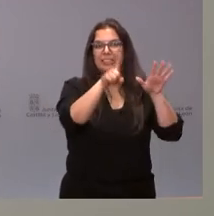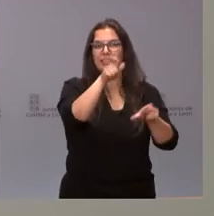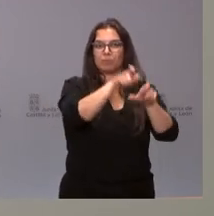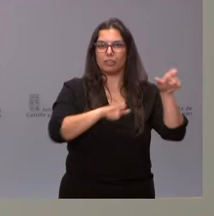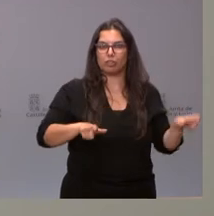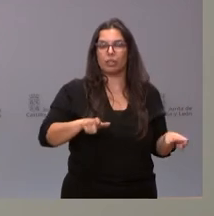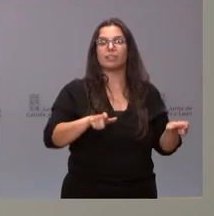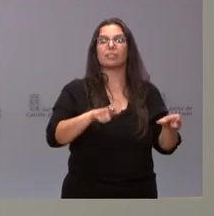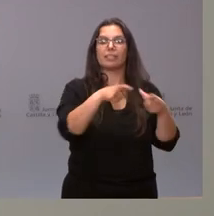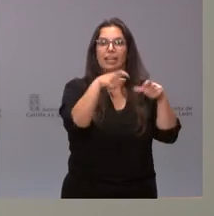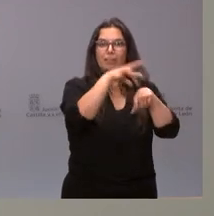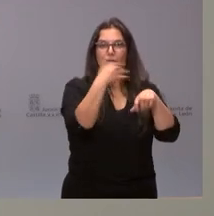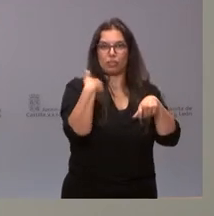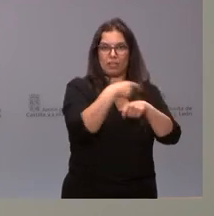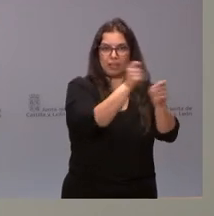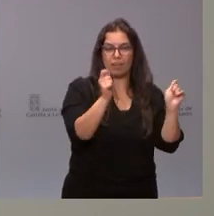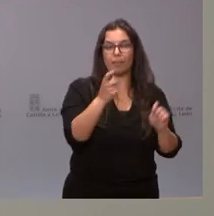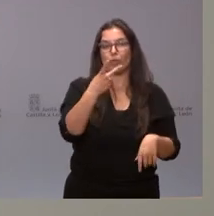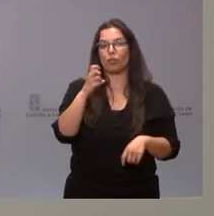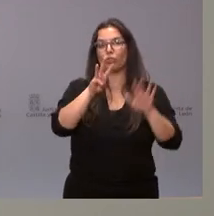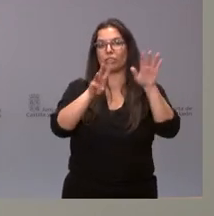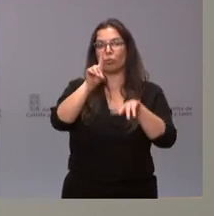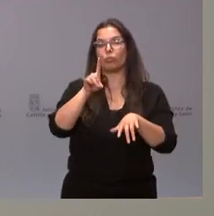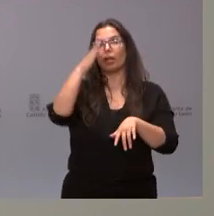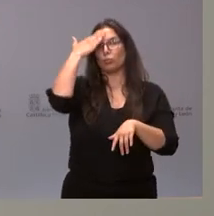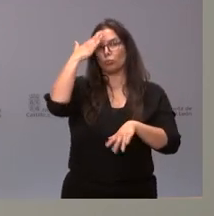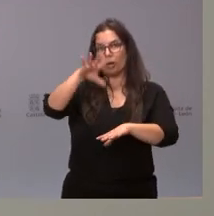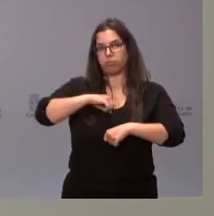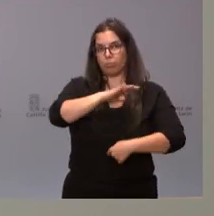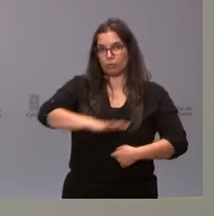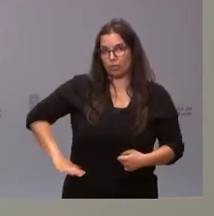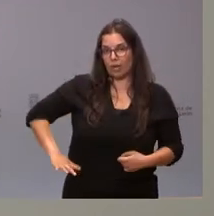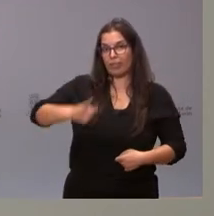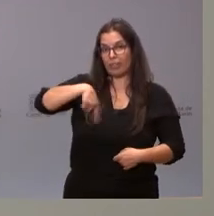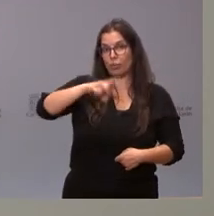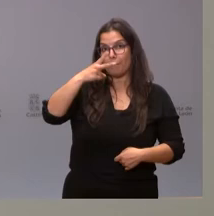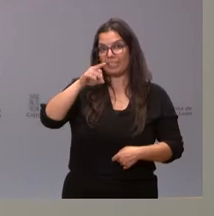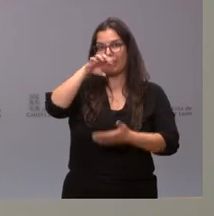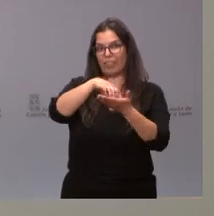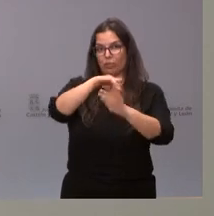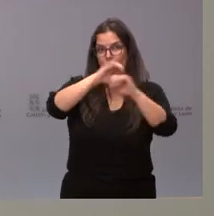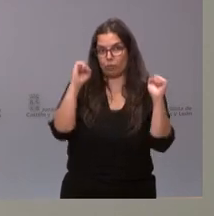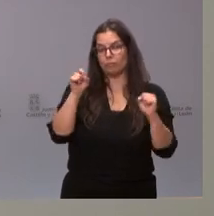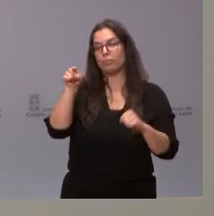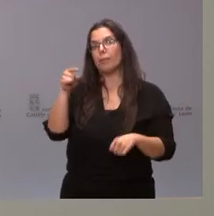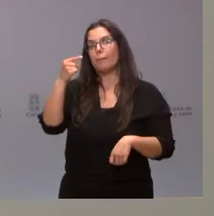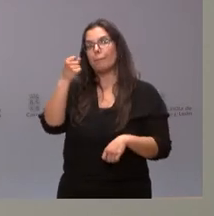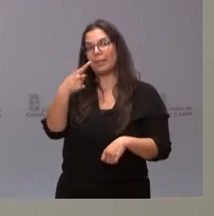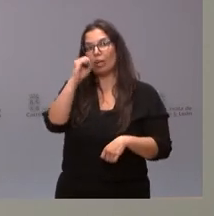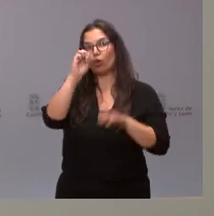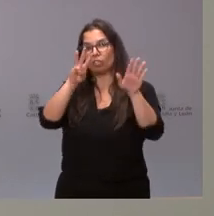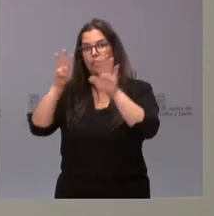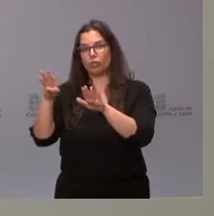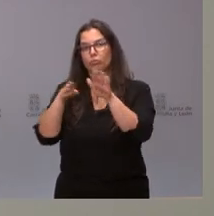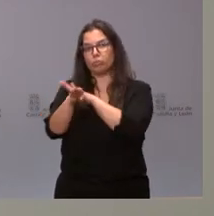procedentes de Ucrania tienen tarjeta sanitaria, 281 menores en guardia provisional, 20 de ellos en centros y 1.088 son los alumnos